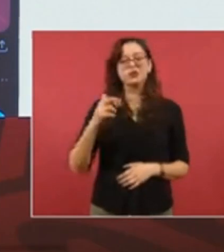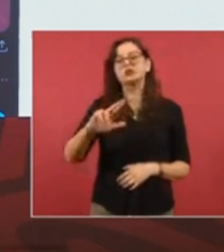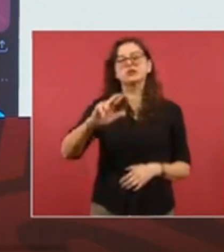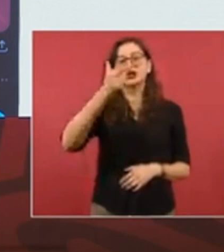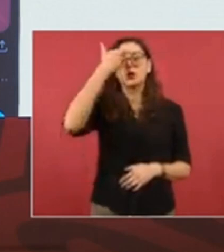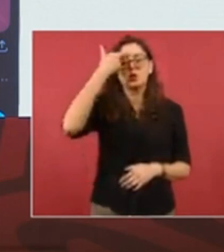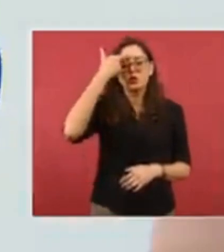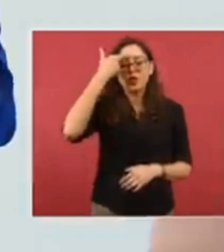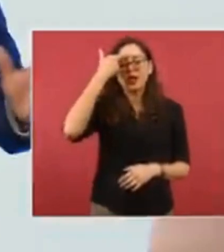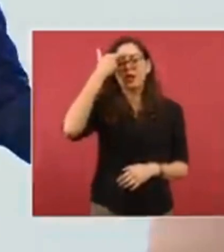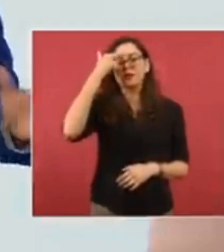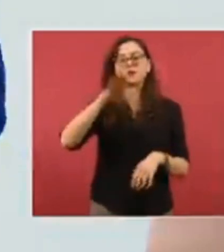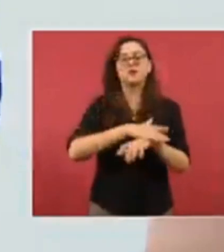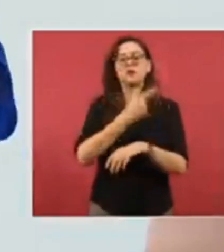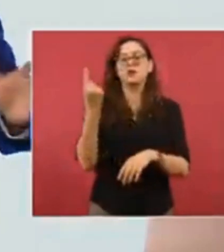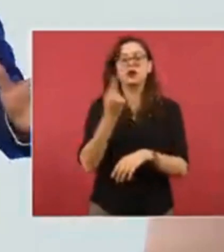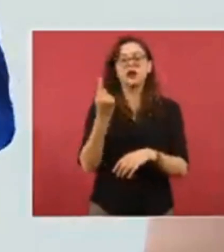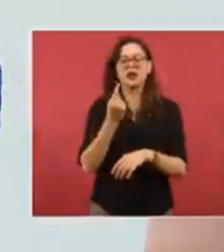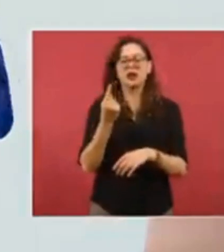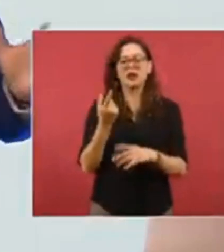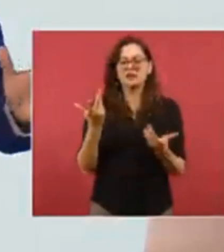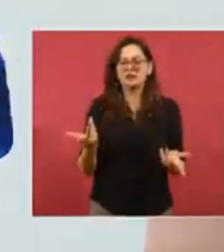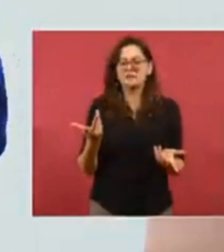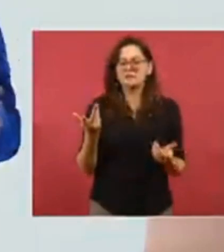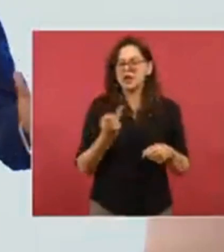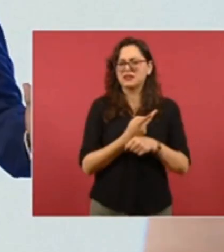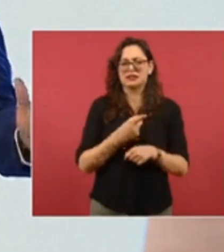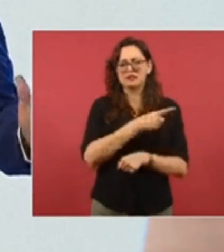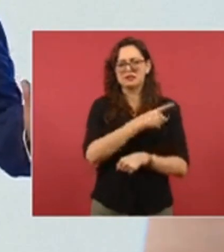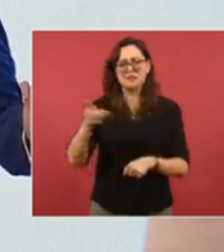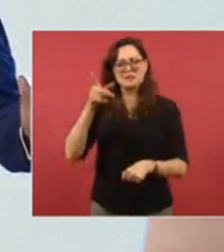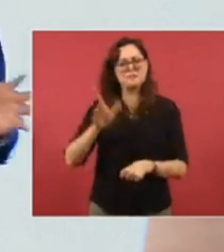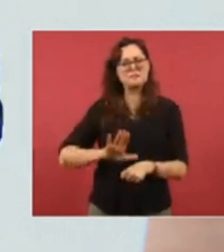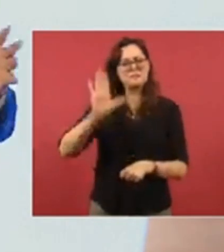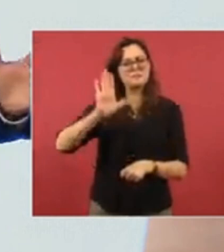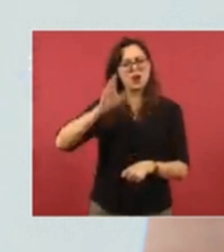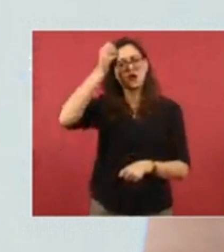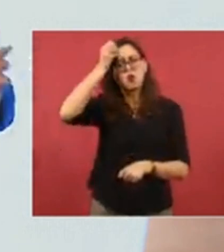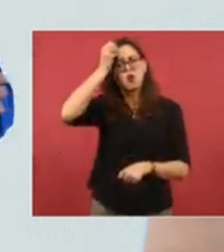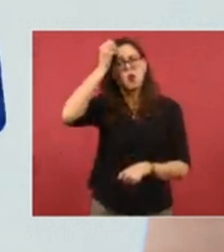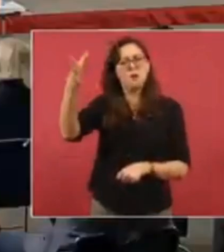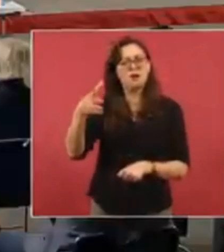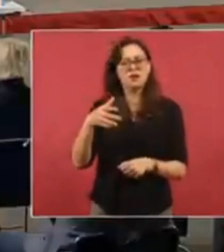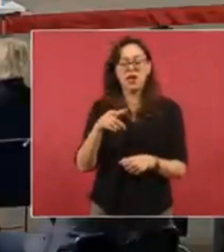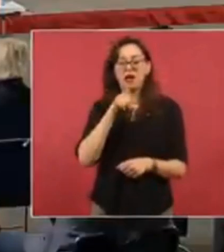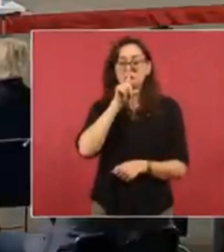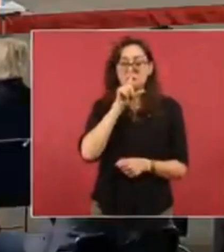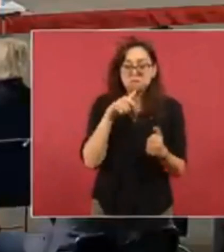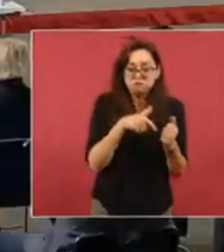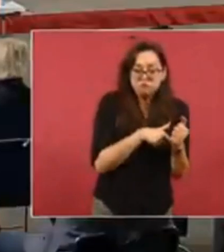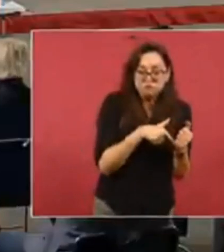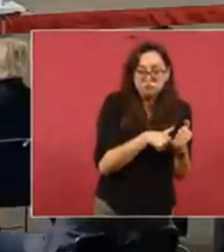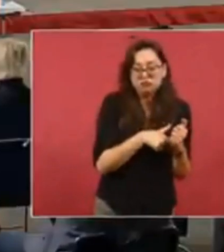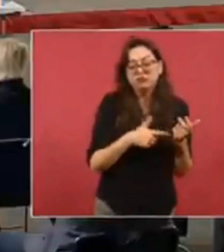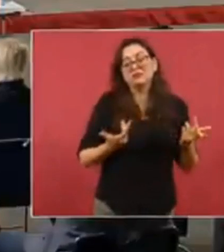nada más que todo se oculta porque tenemos medios de información, ya lo hemos dicho